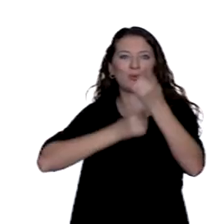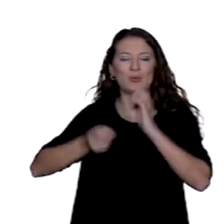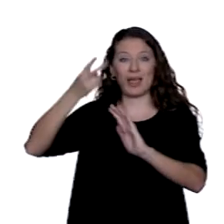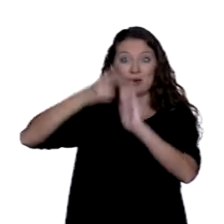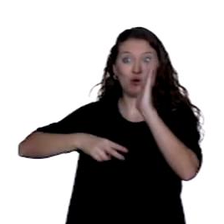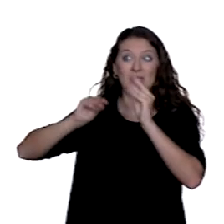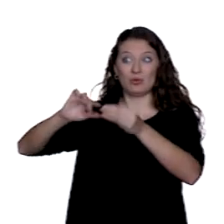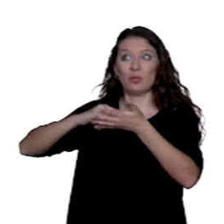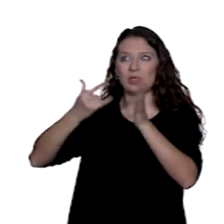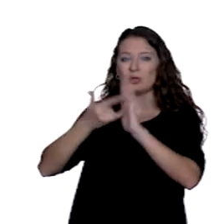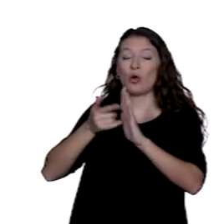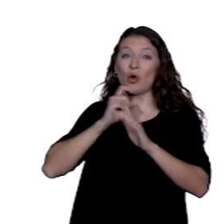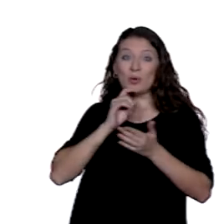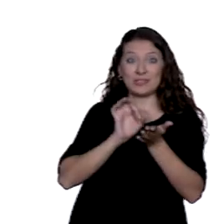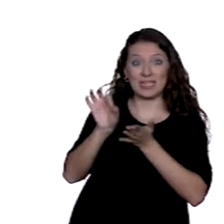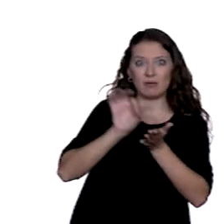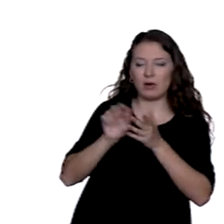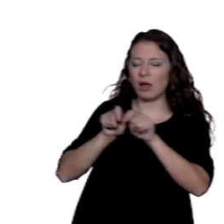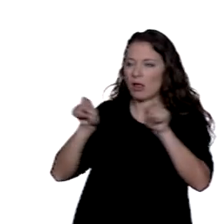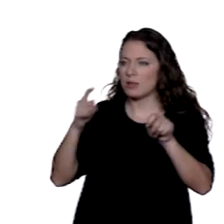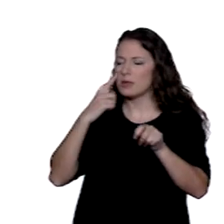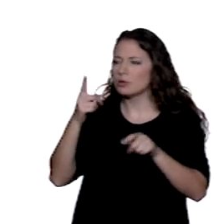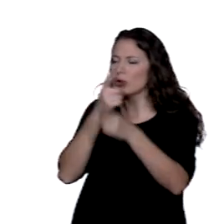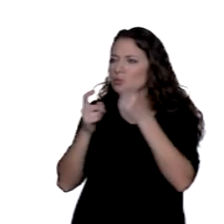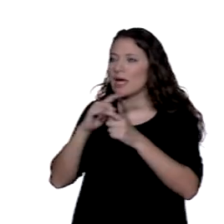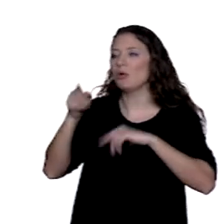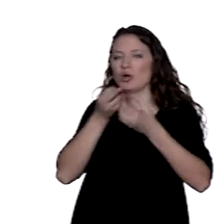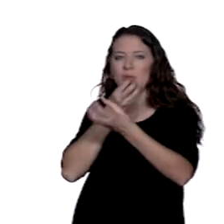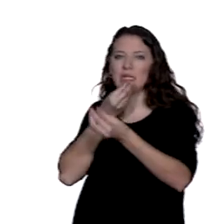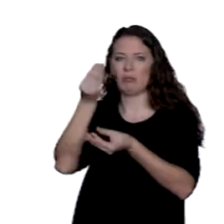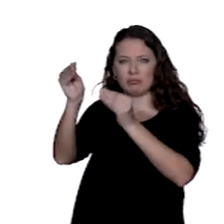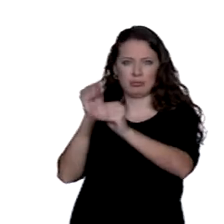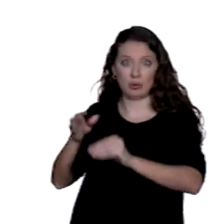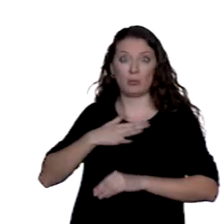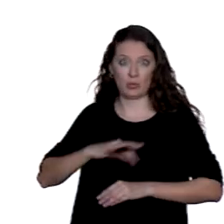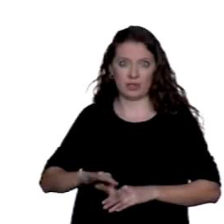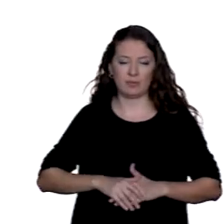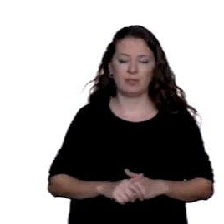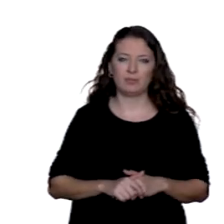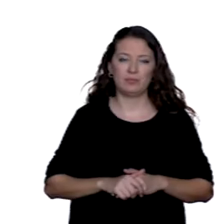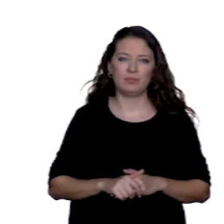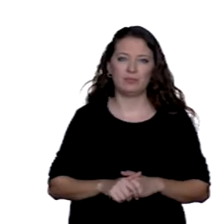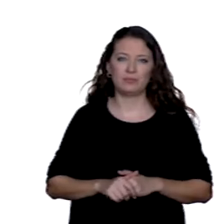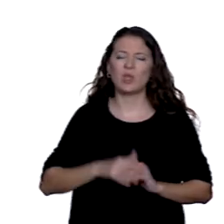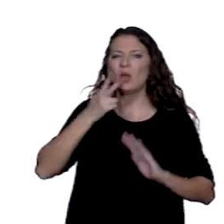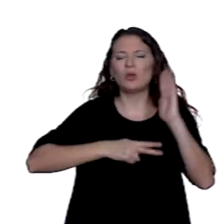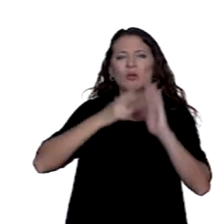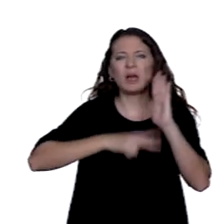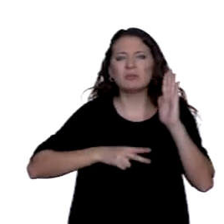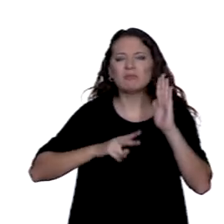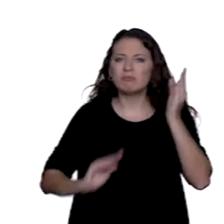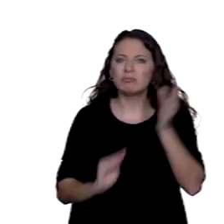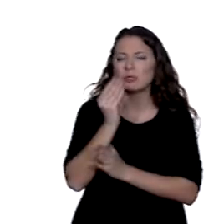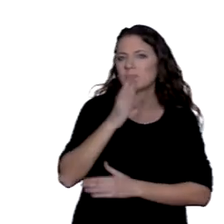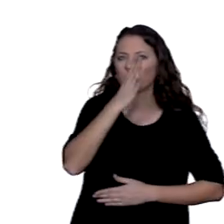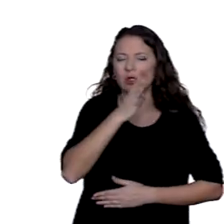servidor y hacer los comentarios que estime oportunos. ¿Y por qué se hacen las normas? ¿Qué beneficios tienen